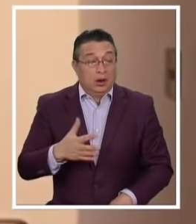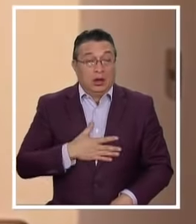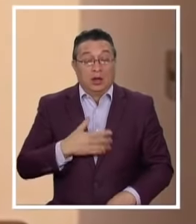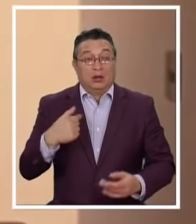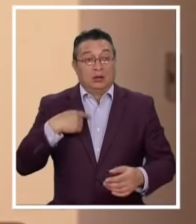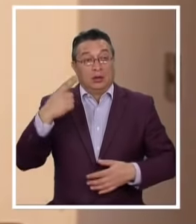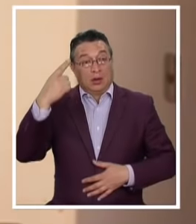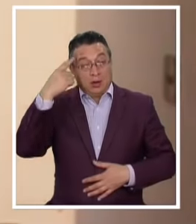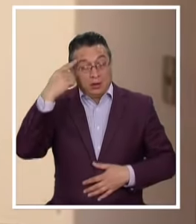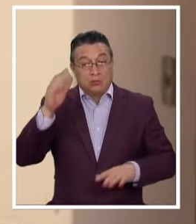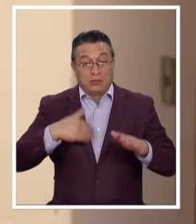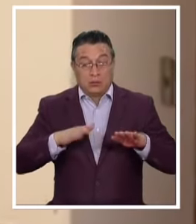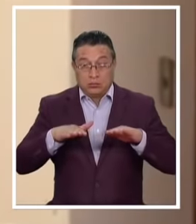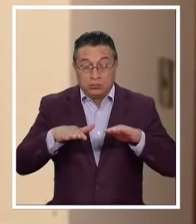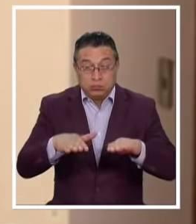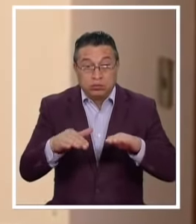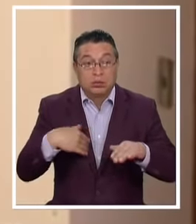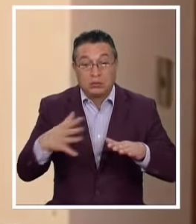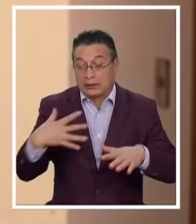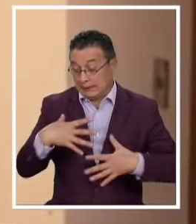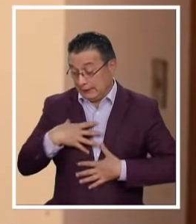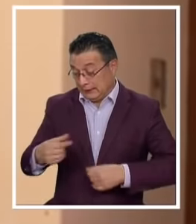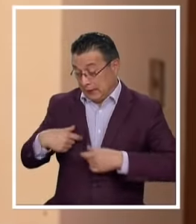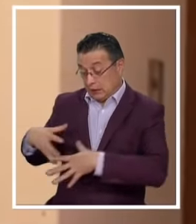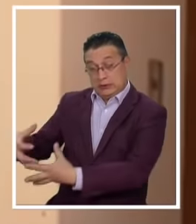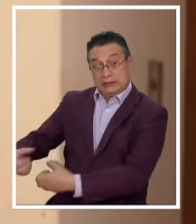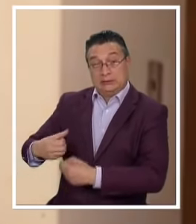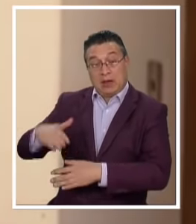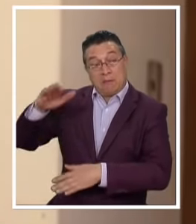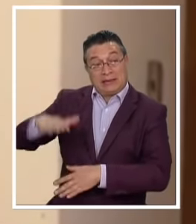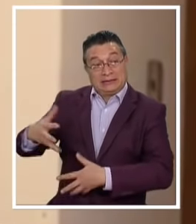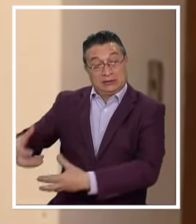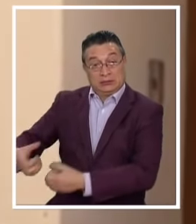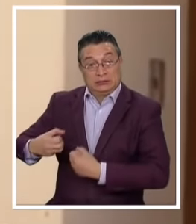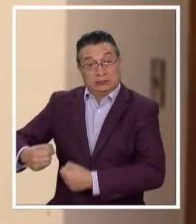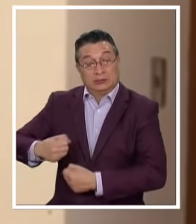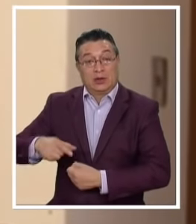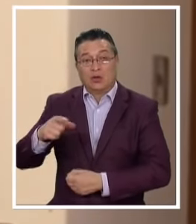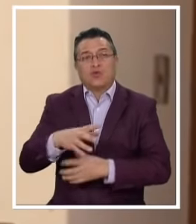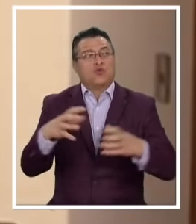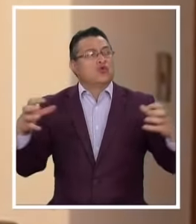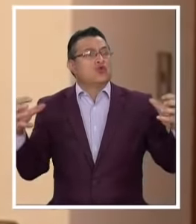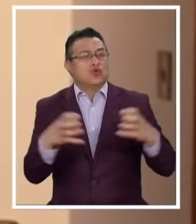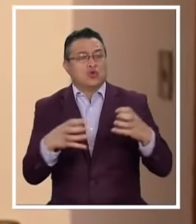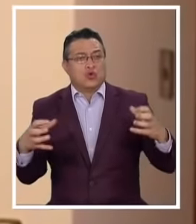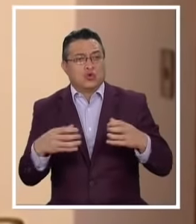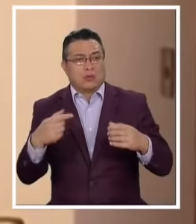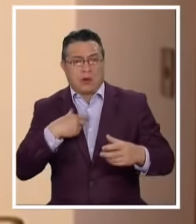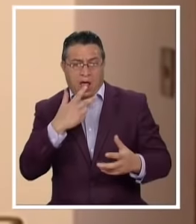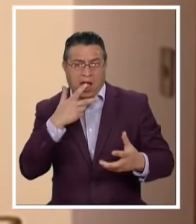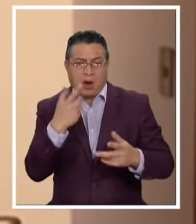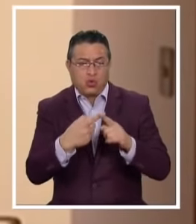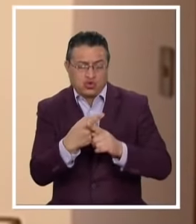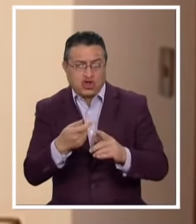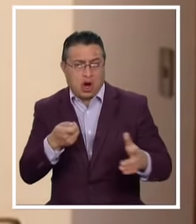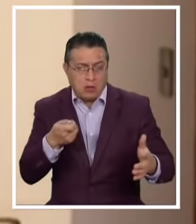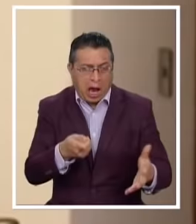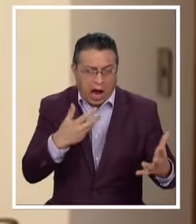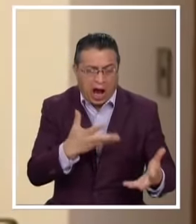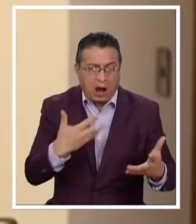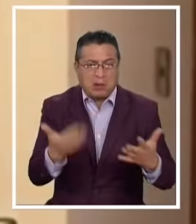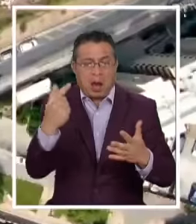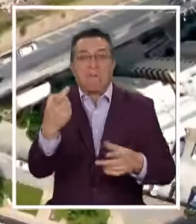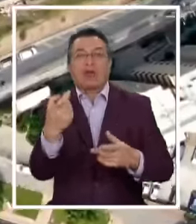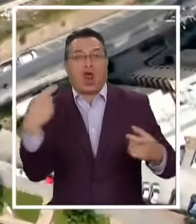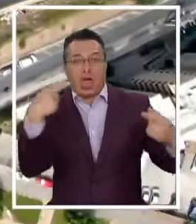Que yo me empecé A demorar un poquito En soltar a la más chica Que estaba en su silla Estos tipos Se pusieron Muy violentos Me empezaron a amenazar Con un cuchillo El otro estaba